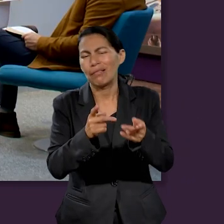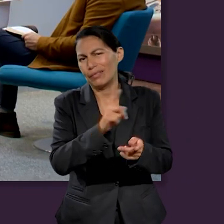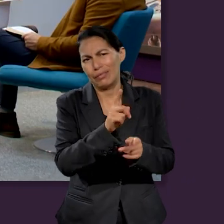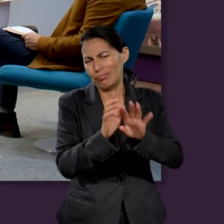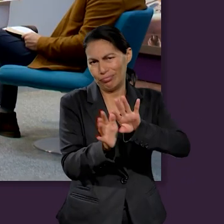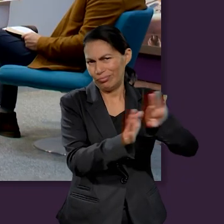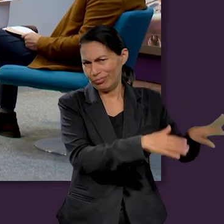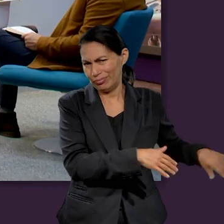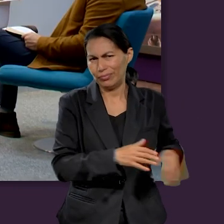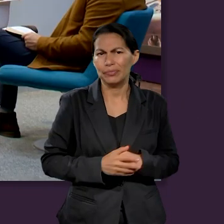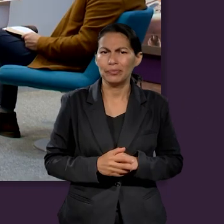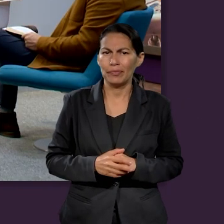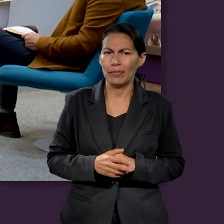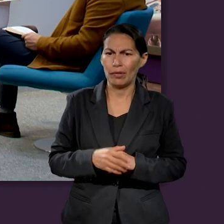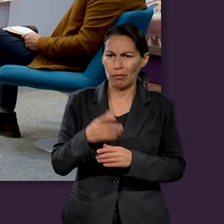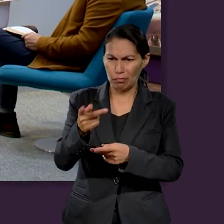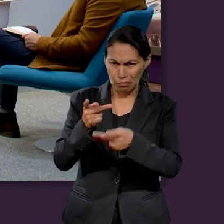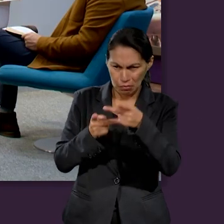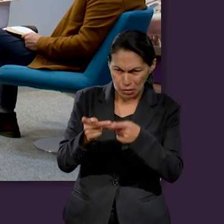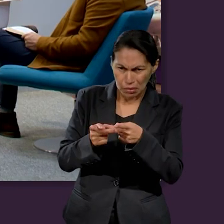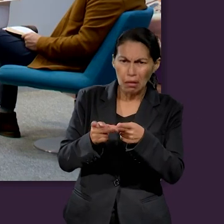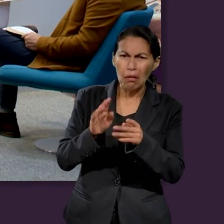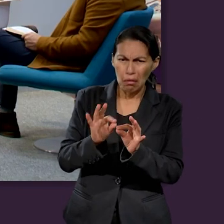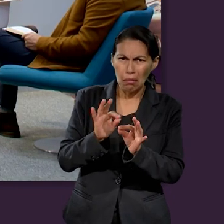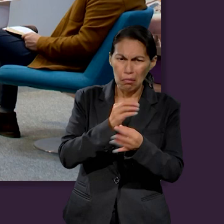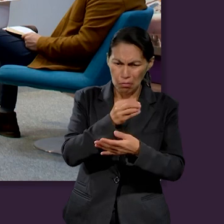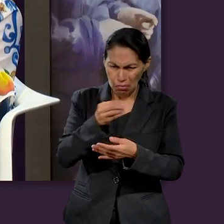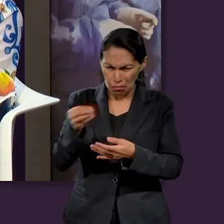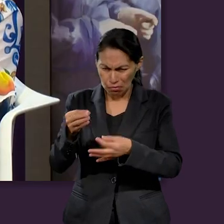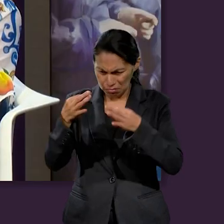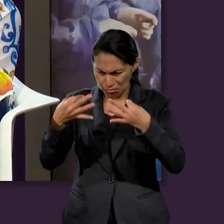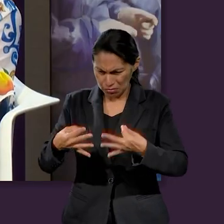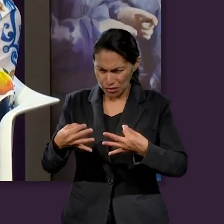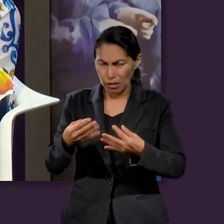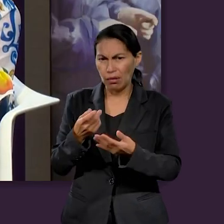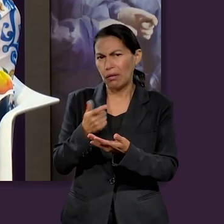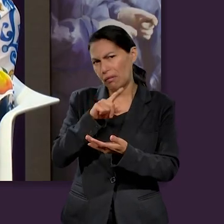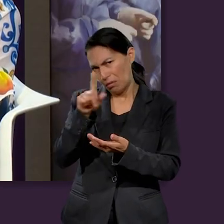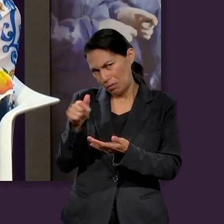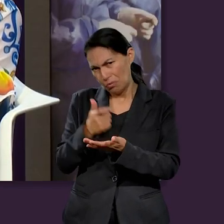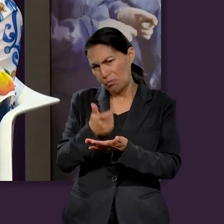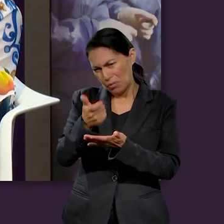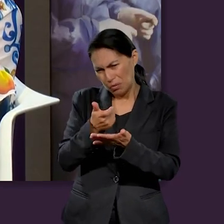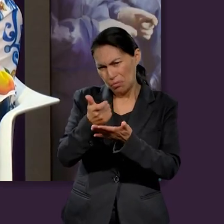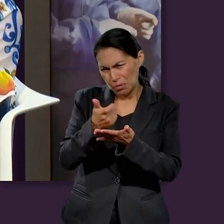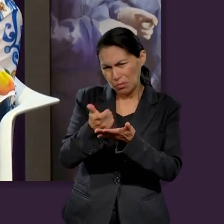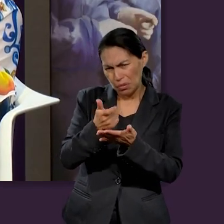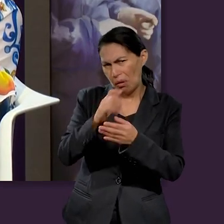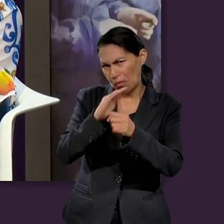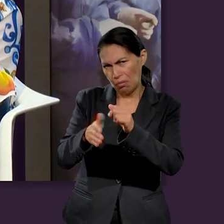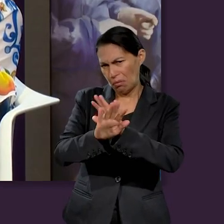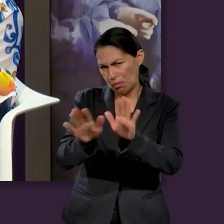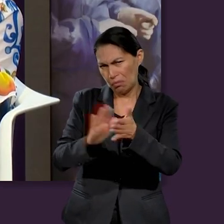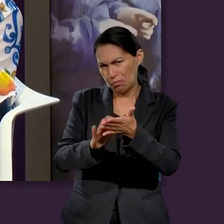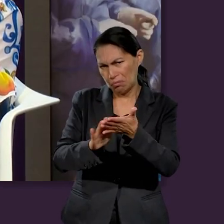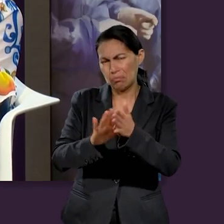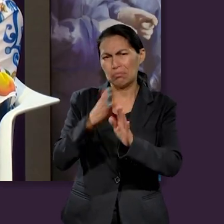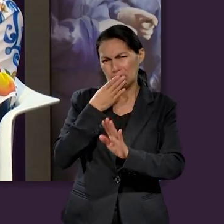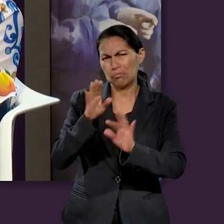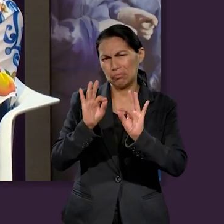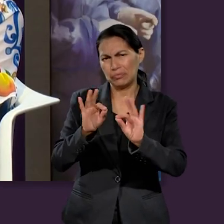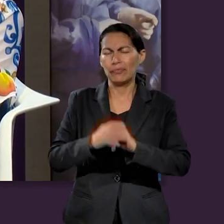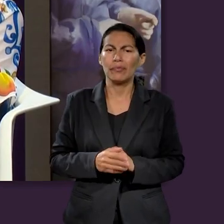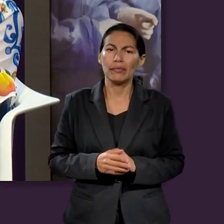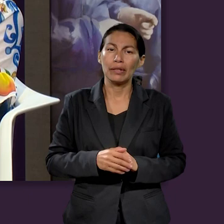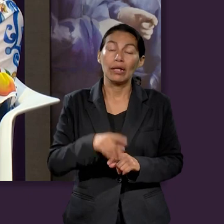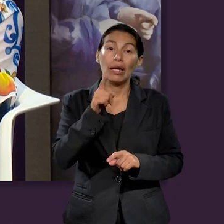organización o a quien sea que tú hayas pedido el crédito. También algo importante es, como se mencionaba, lo de las letras chiquitas, cada que nosotros pidamos un